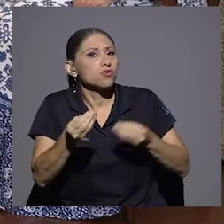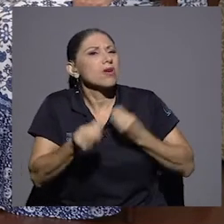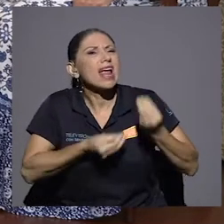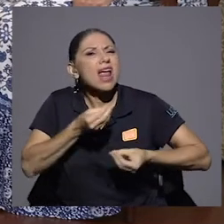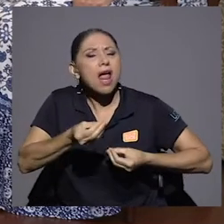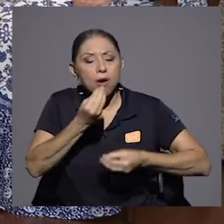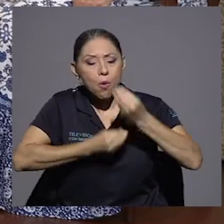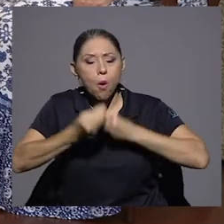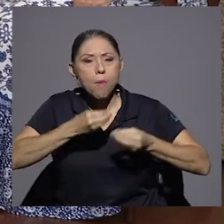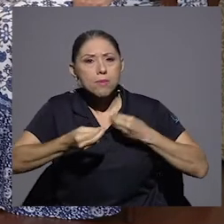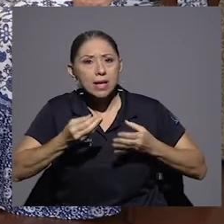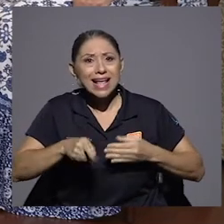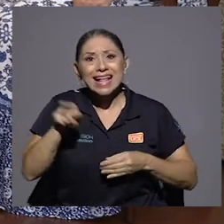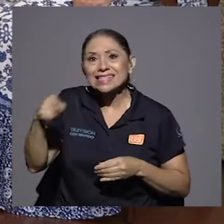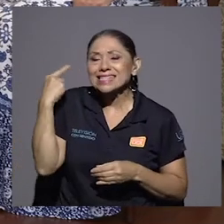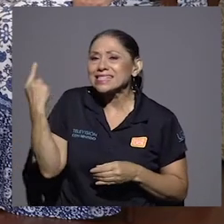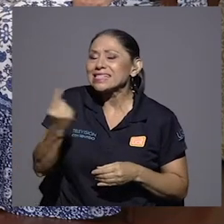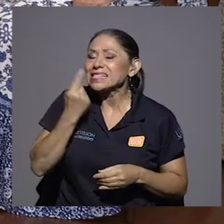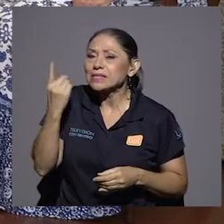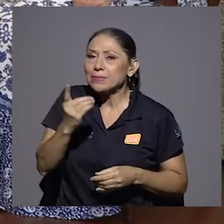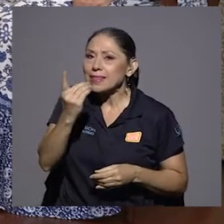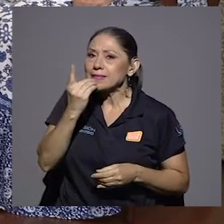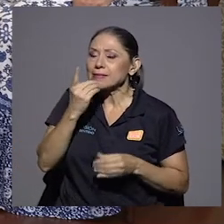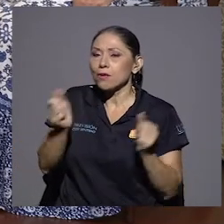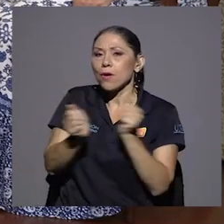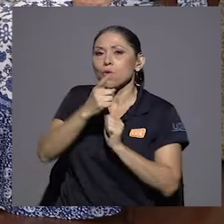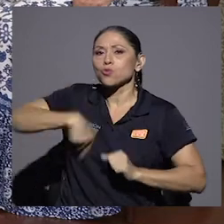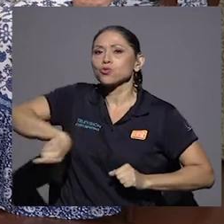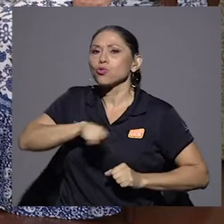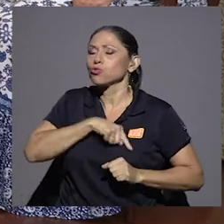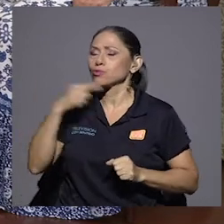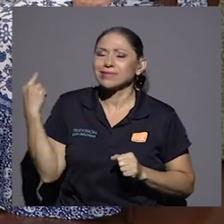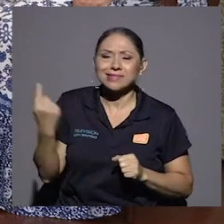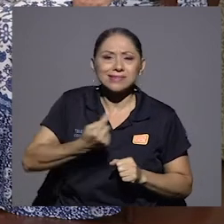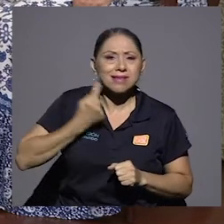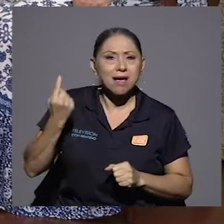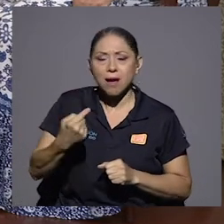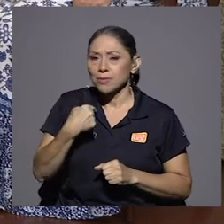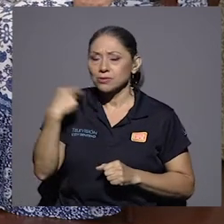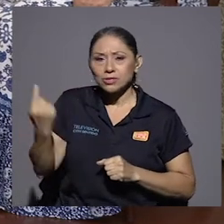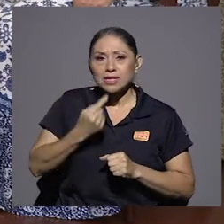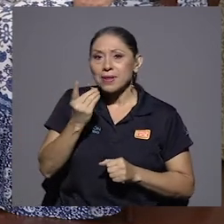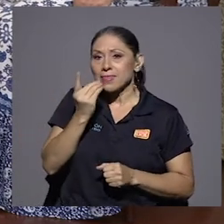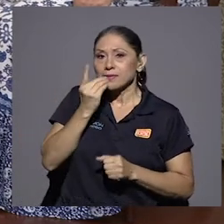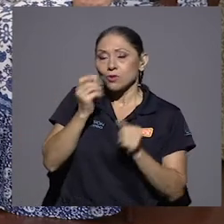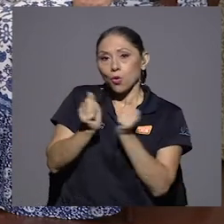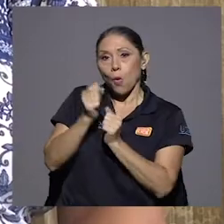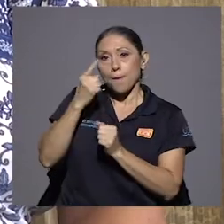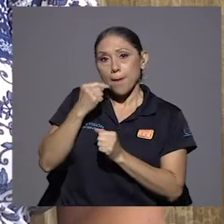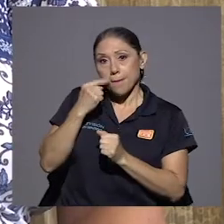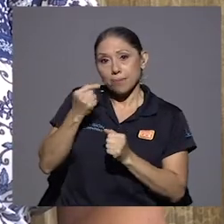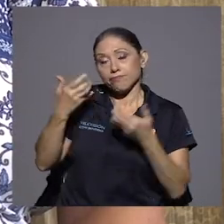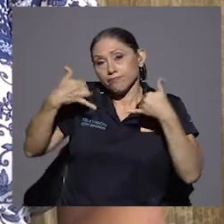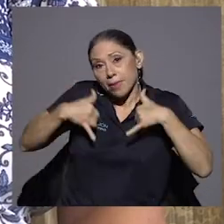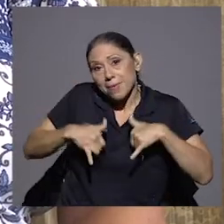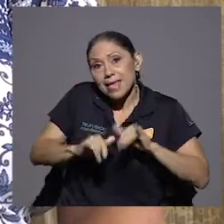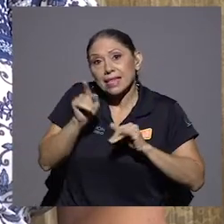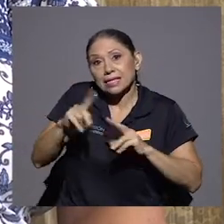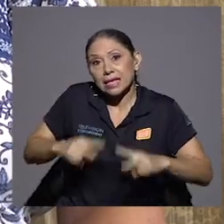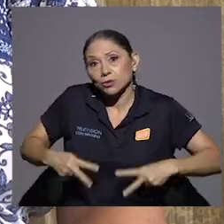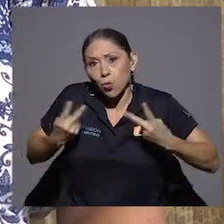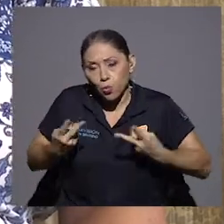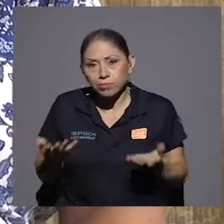Él siempre desayunaba con nosotros, siempre. Yo siempre desayuné con papá, mientras estuvo vivo. Y